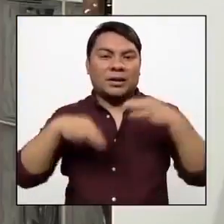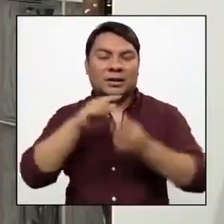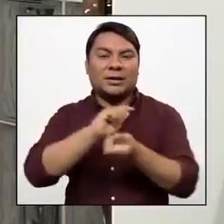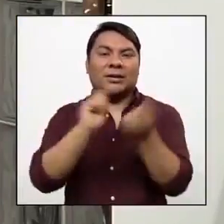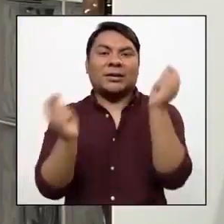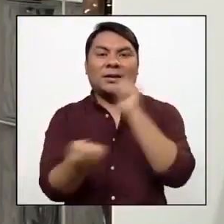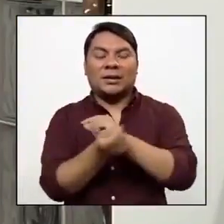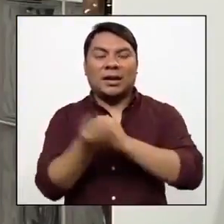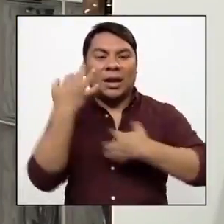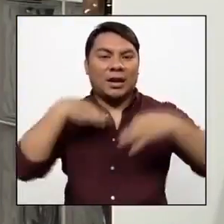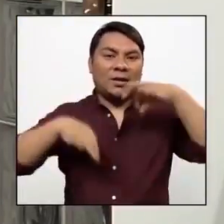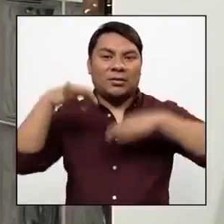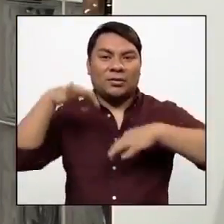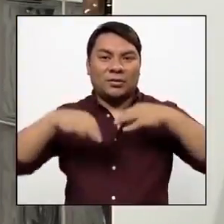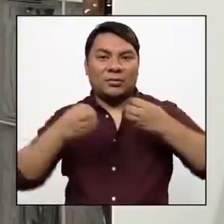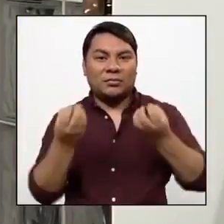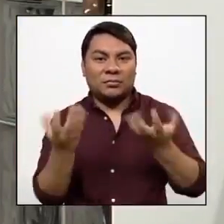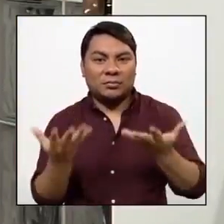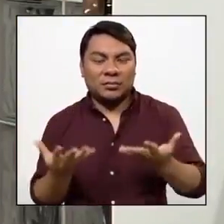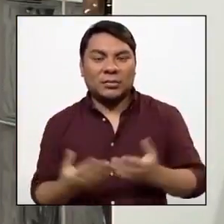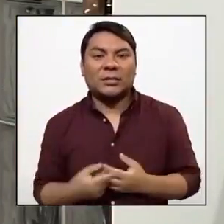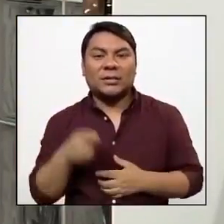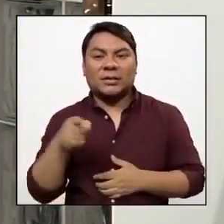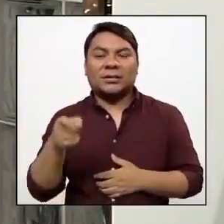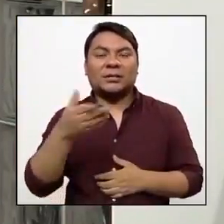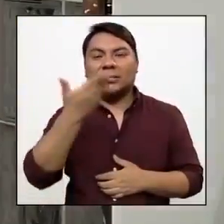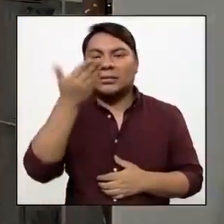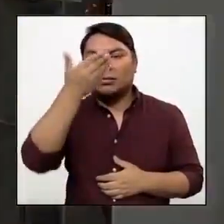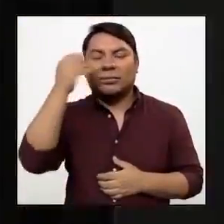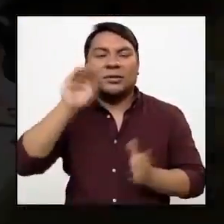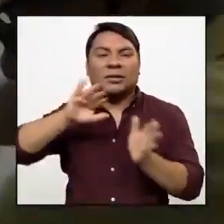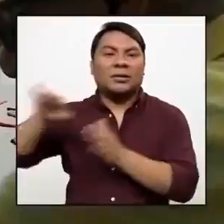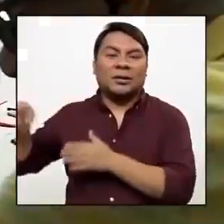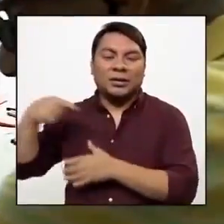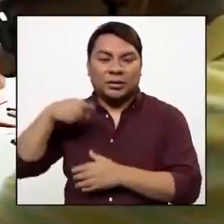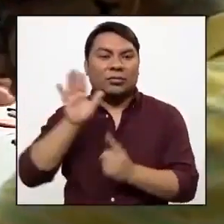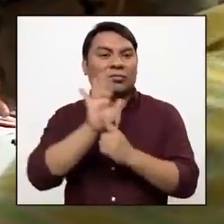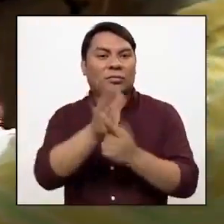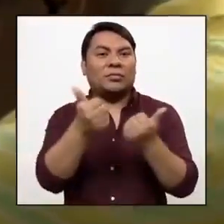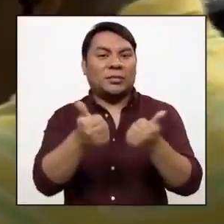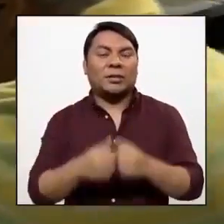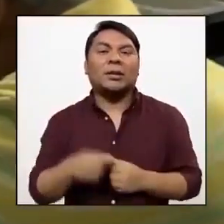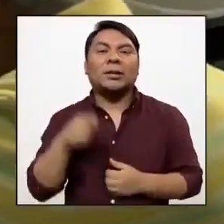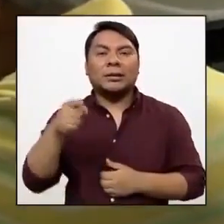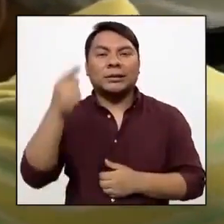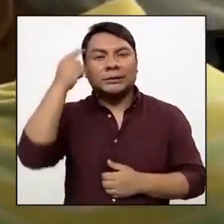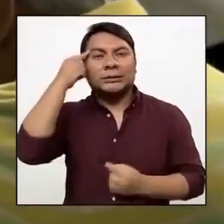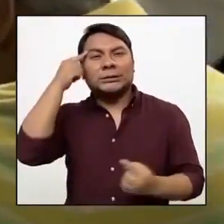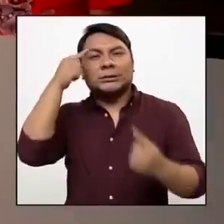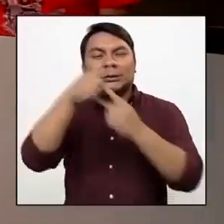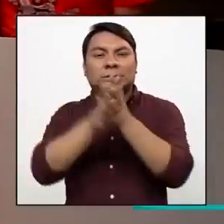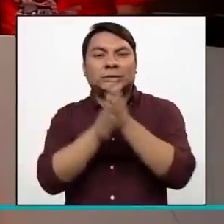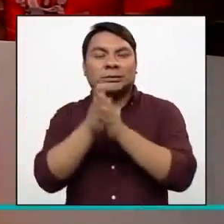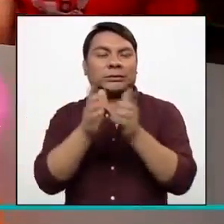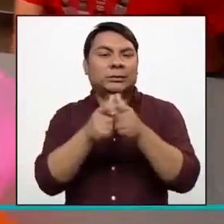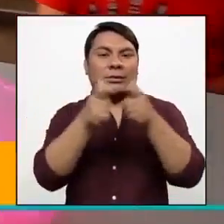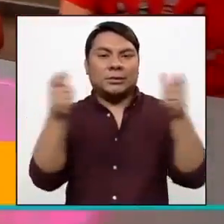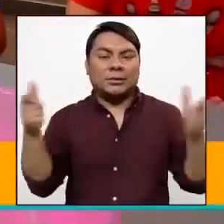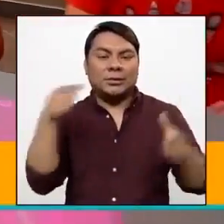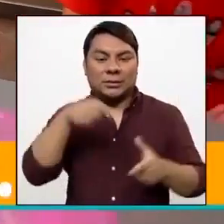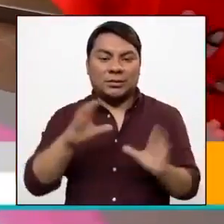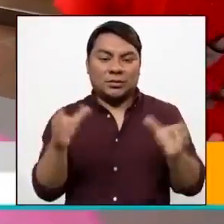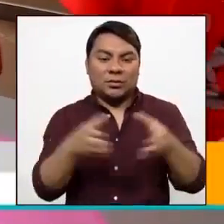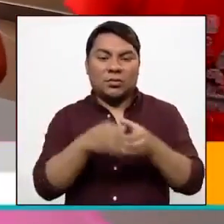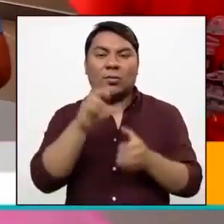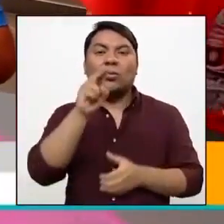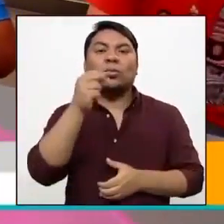convierten en actores y olvídense lo que pueden lograr hacer. La expectativa es grande, es que Munani llegue